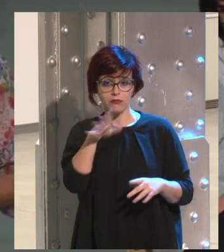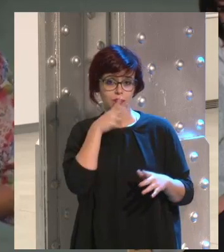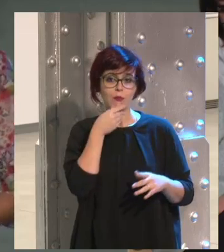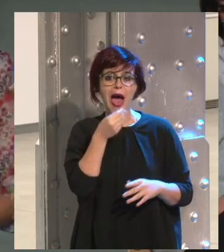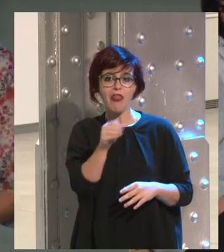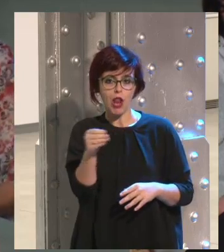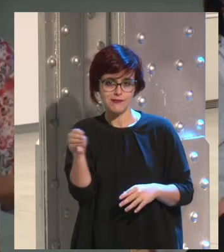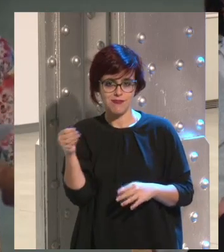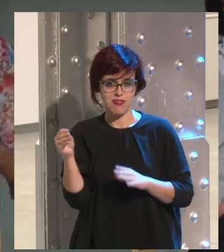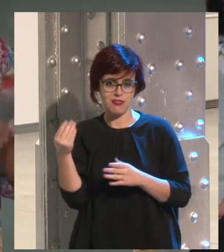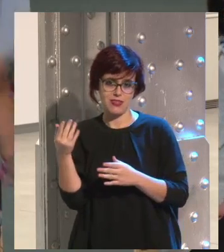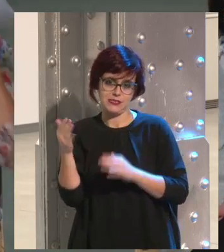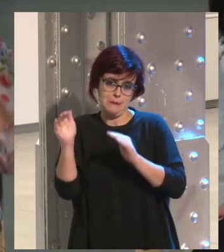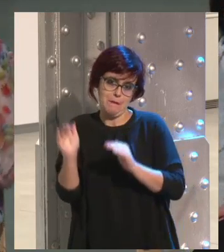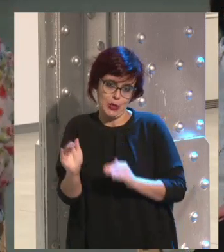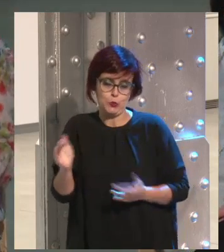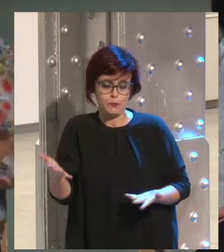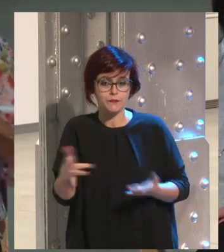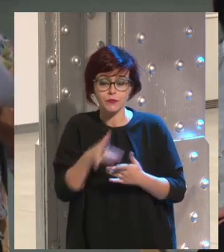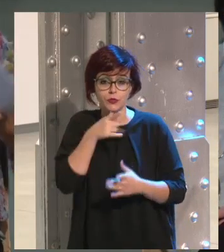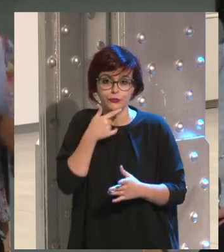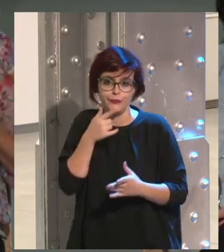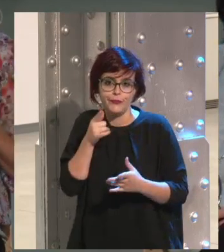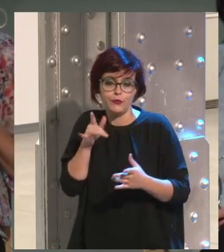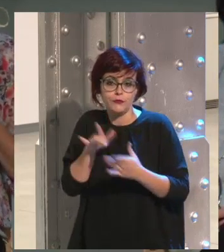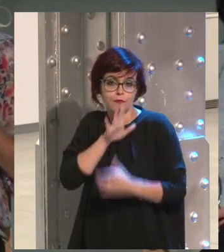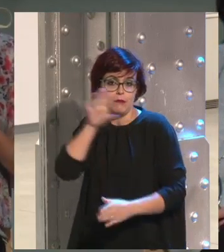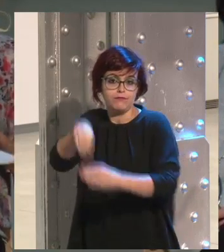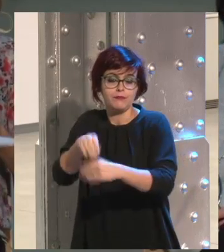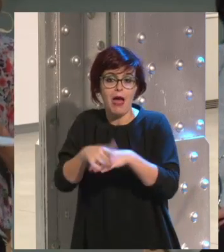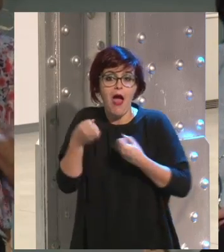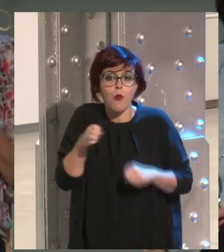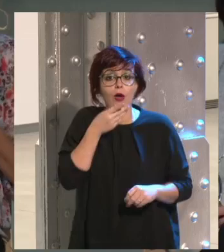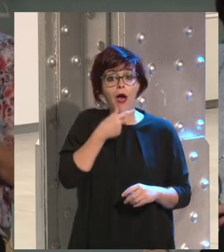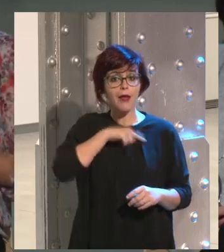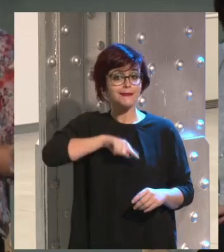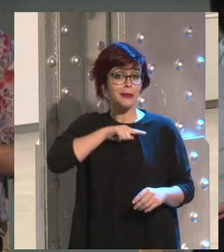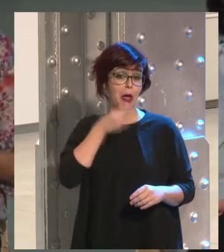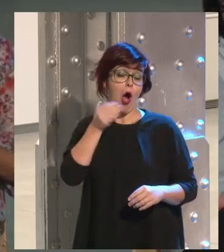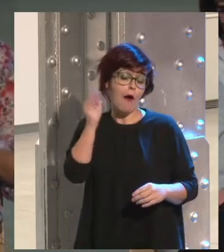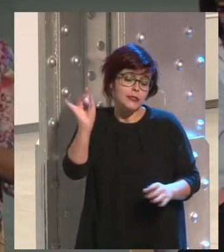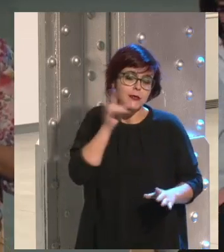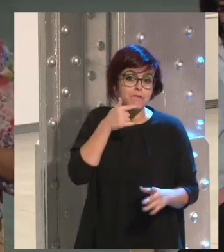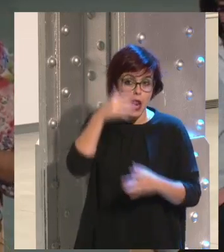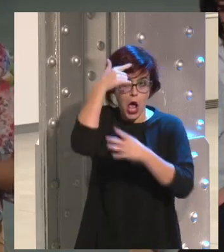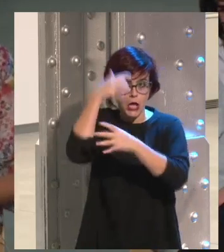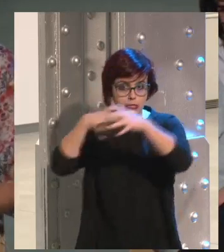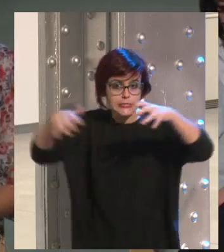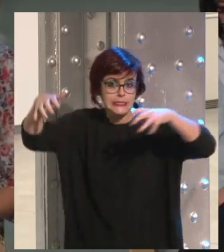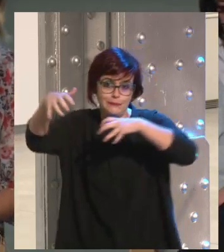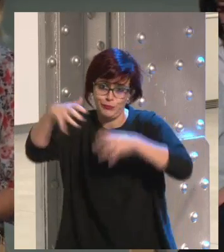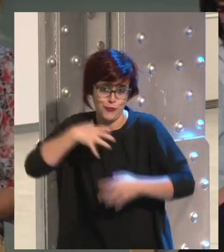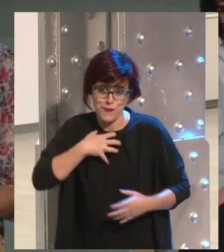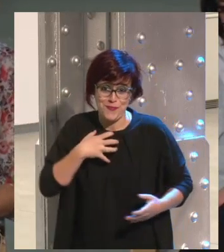adolescentes. Entonces, claro, yo ahí no me puedo meter en la mente de un adolescente, porque es muy joven que me sienta. No puedo volver